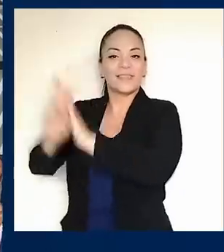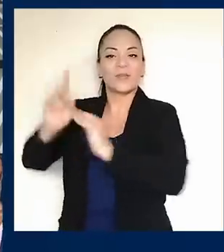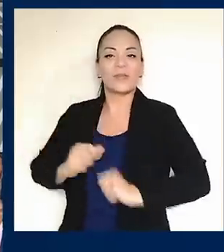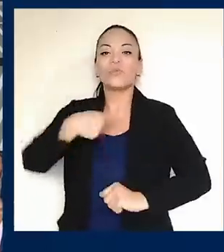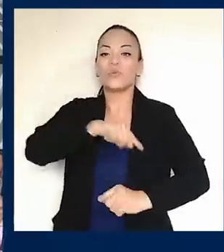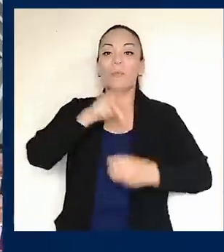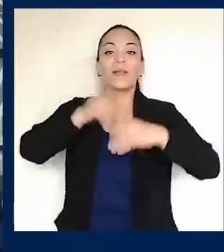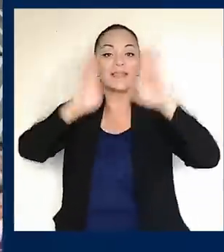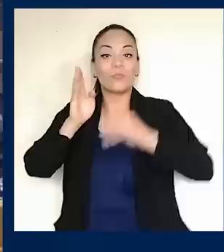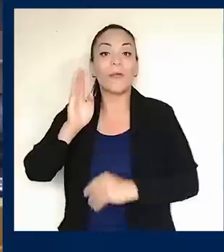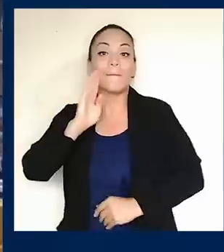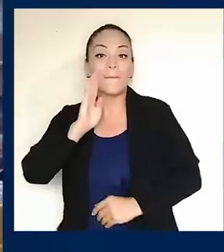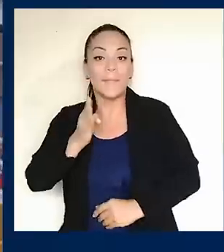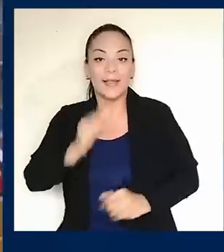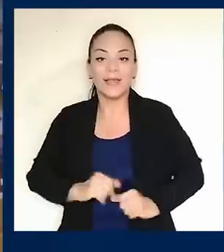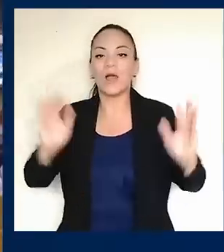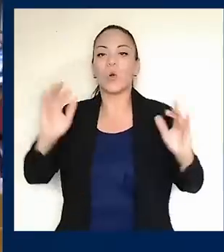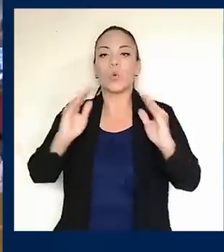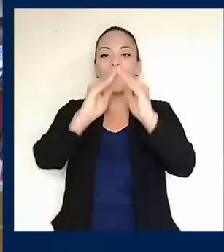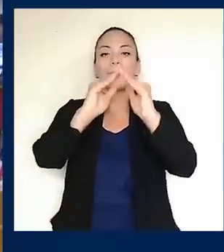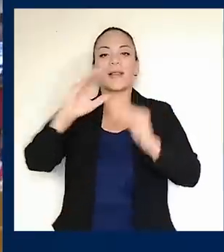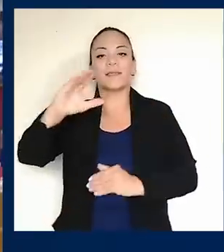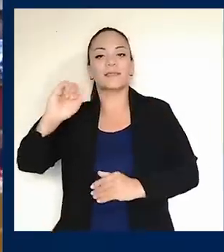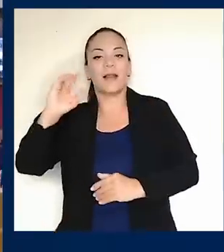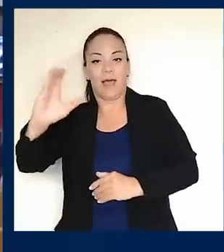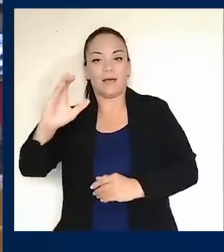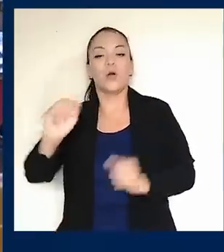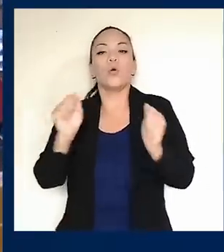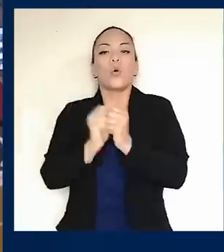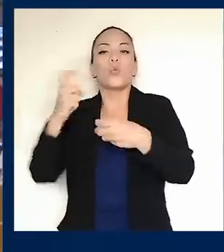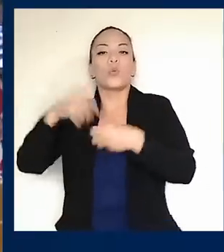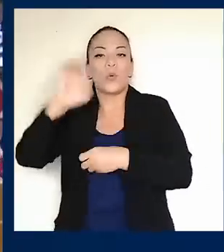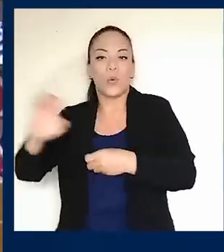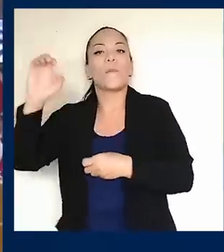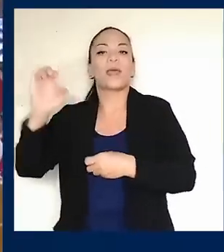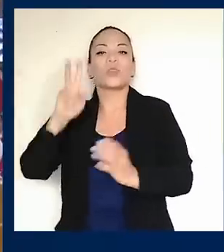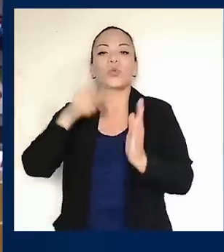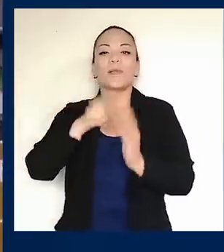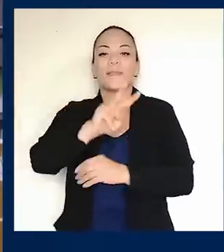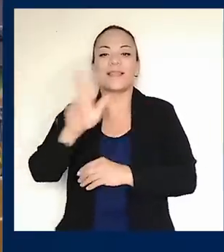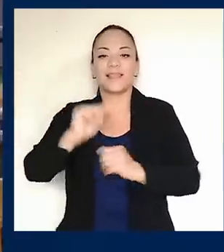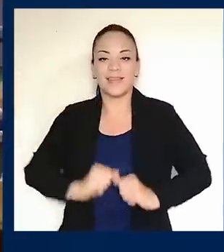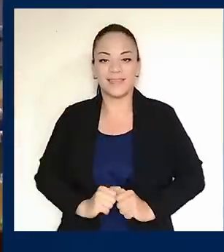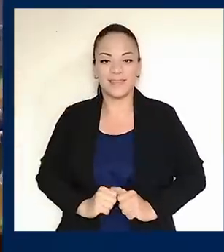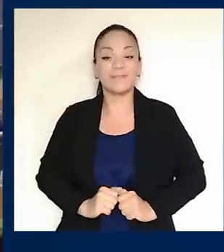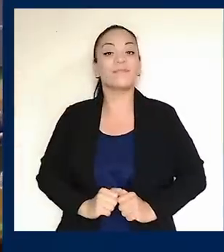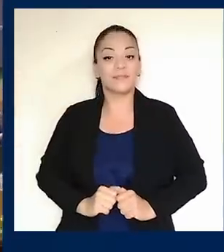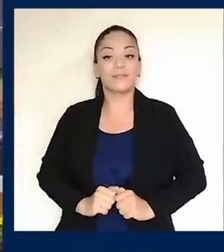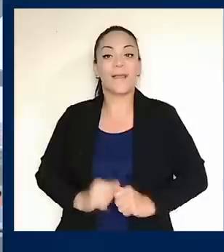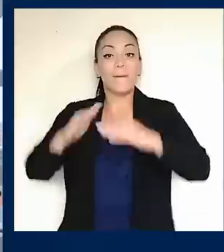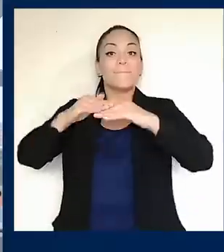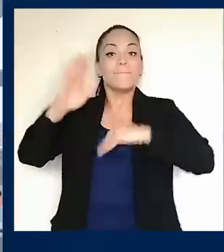participamos aquí en Bélgica, en la cumbre de CELAC Unión Europea 2023, junto a